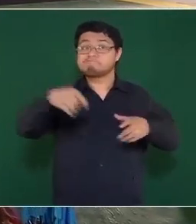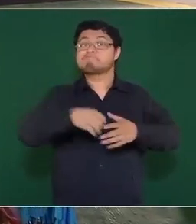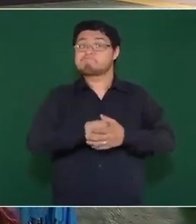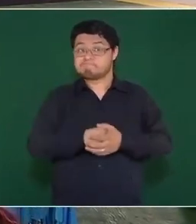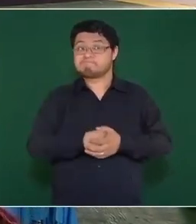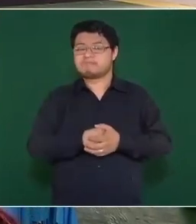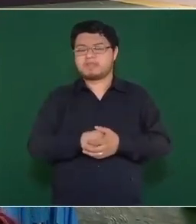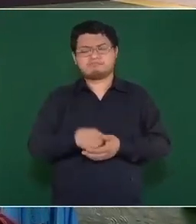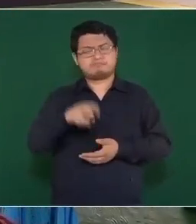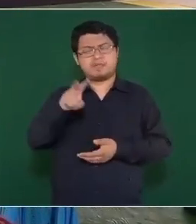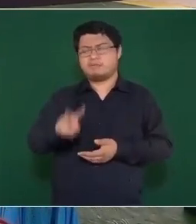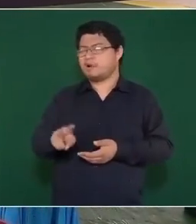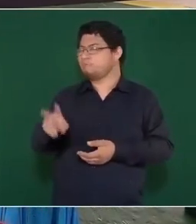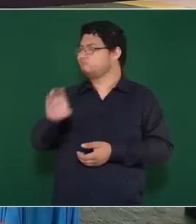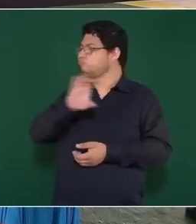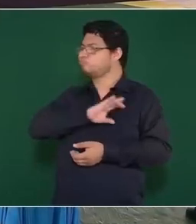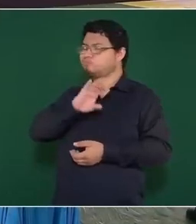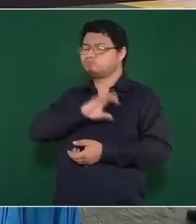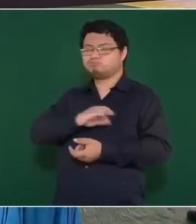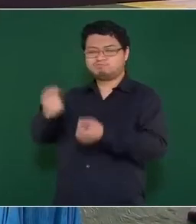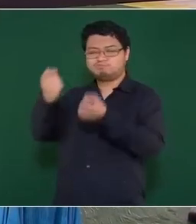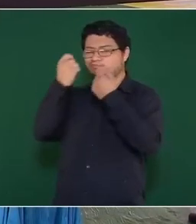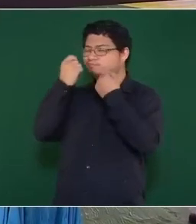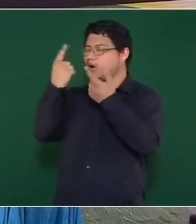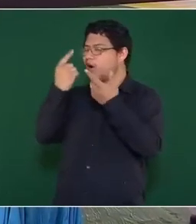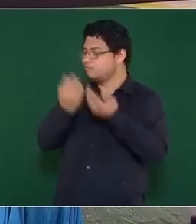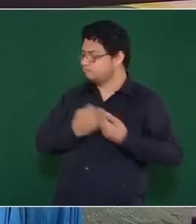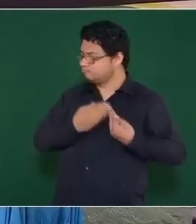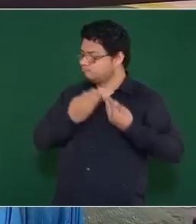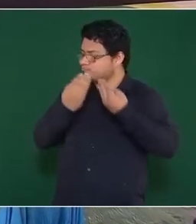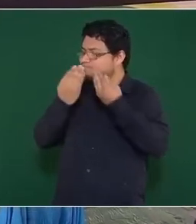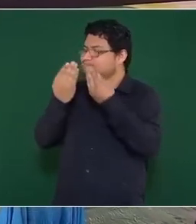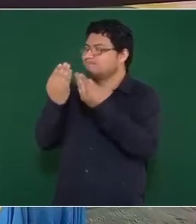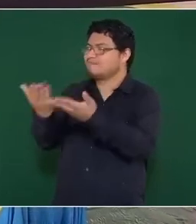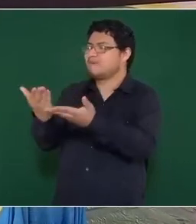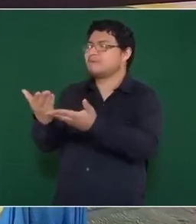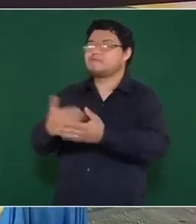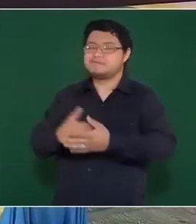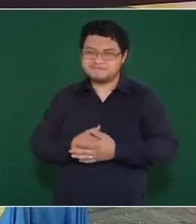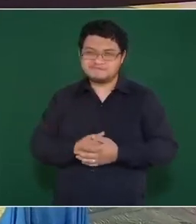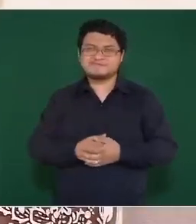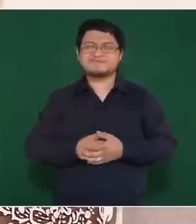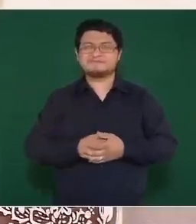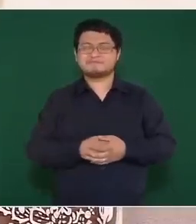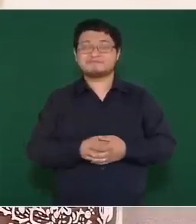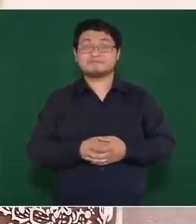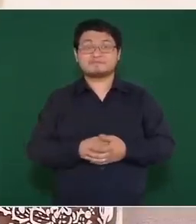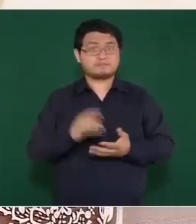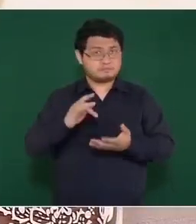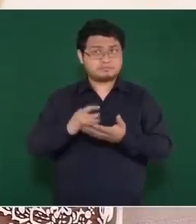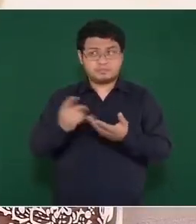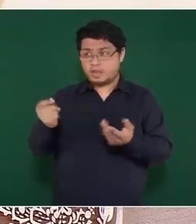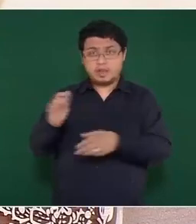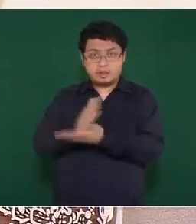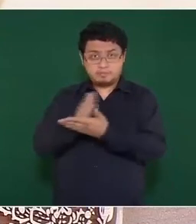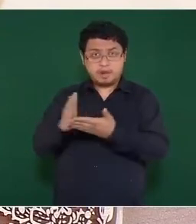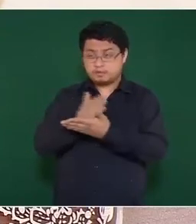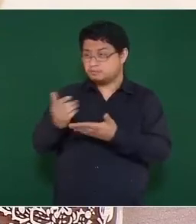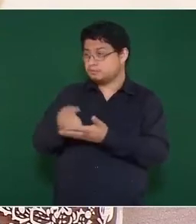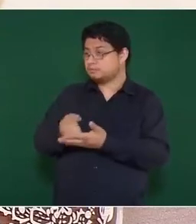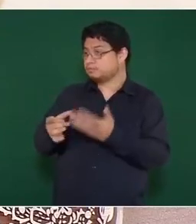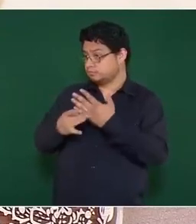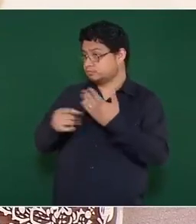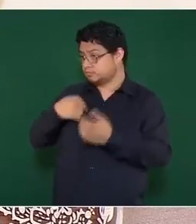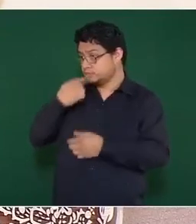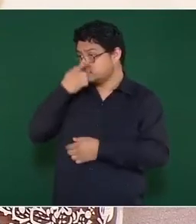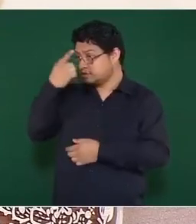darle todo nuestro cariño de siempre. Quiero decirles también que ya se van a entregar las tarjetas esta